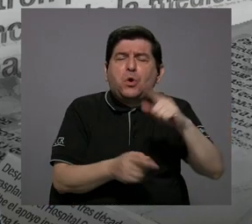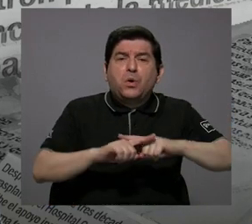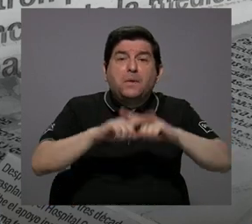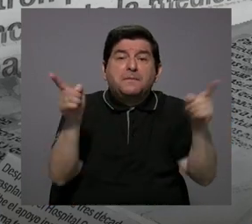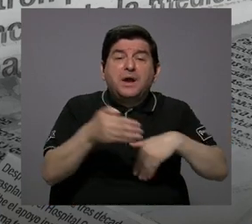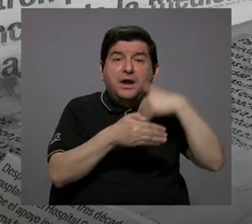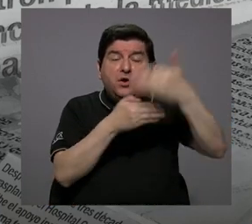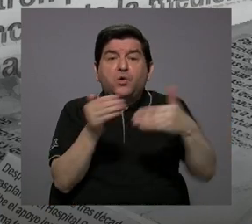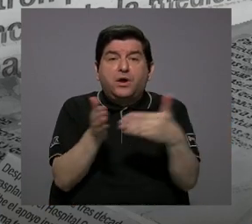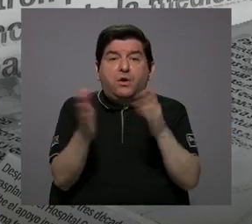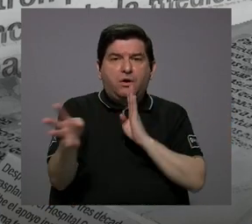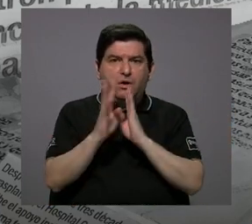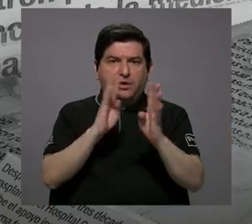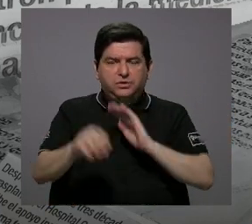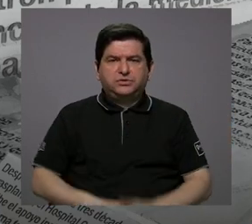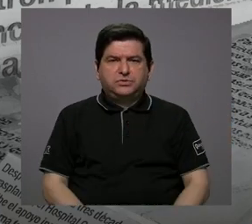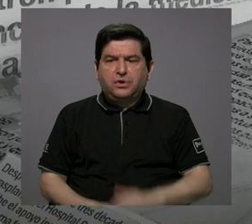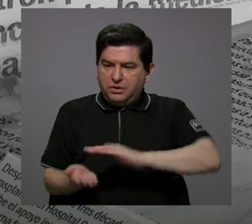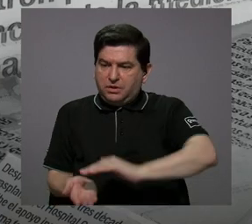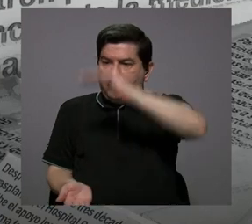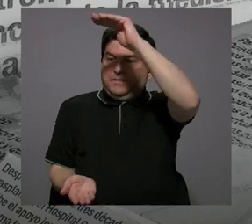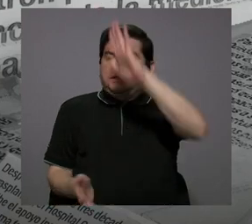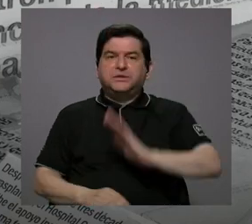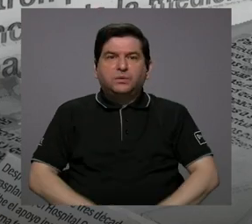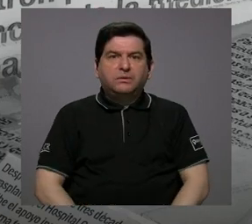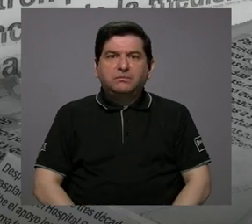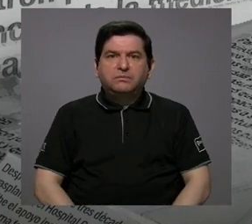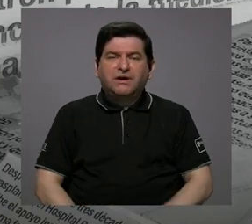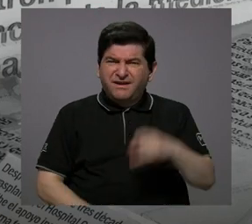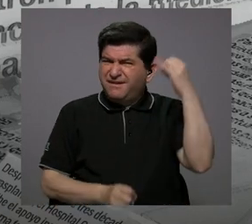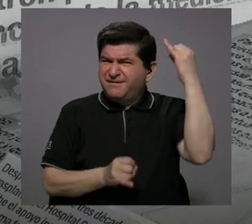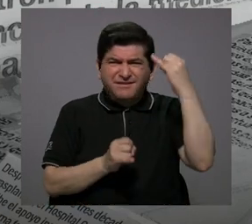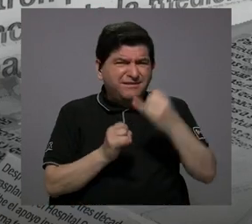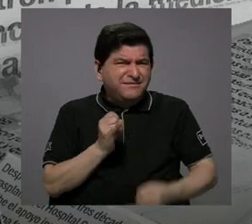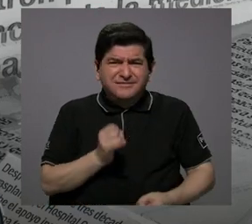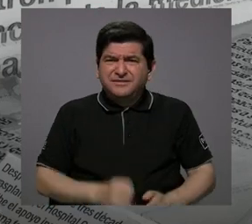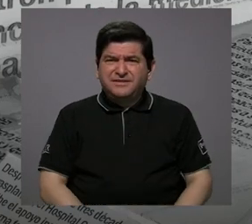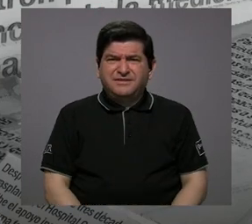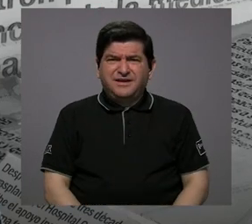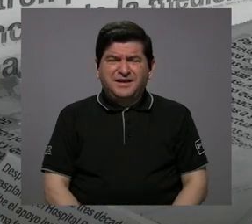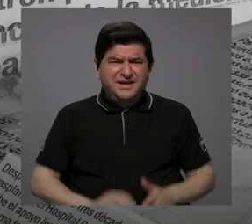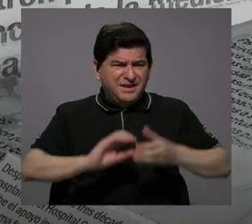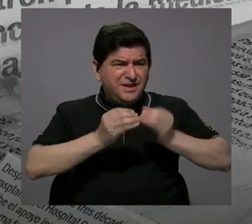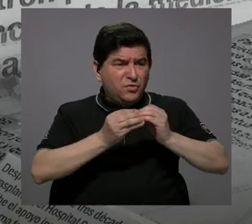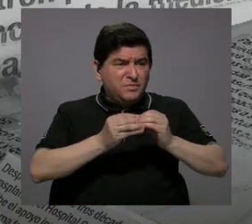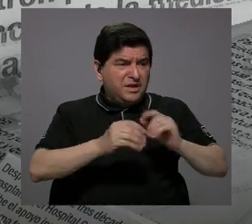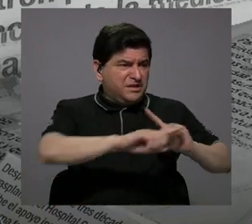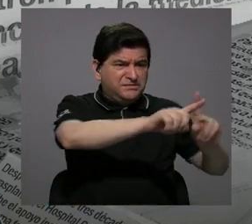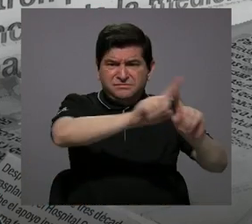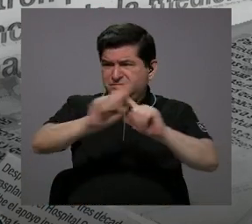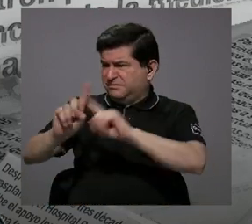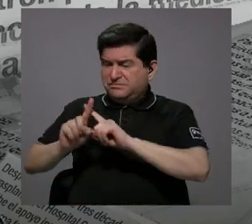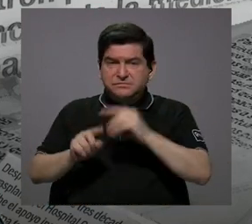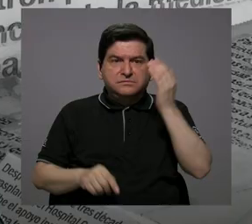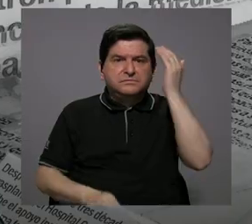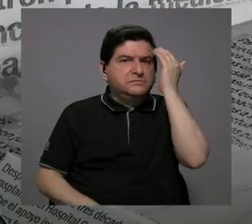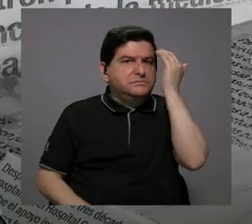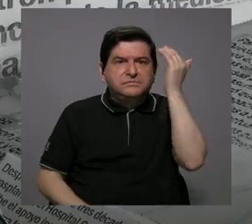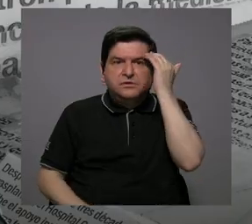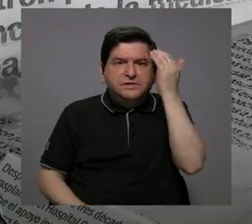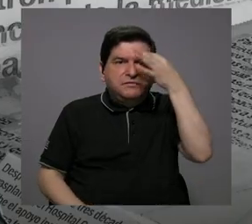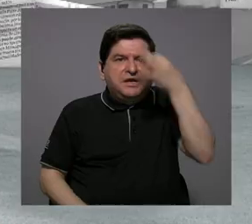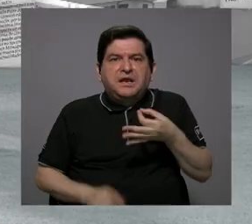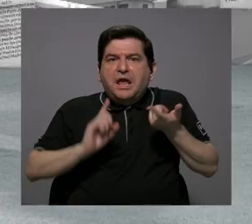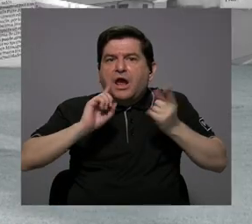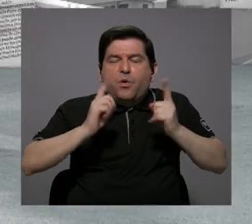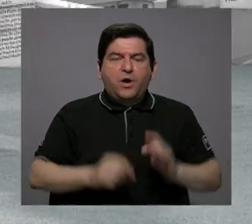se vuelve a hablar de que se incrementó, entonces al final hay cifras por todos lados y no sabemos cuál creer.